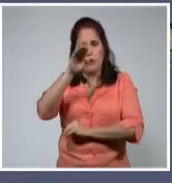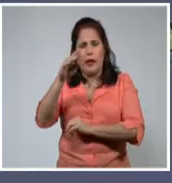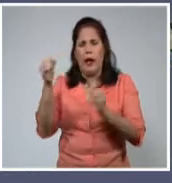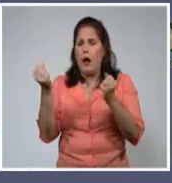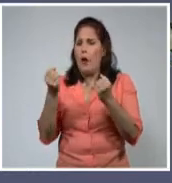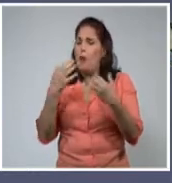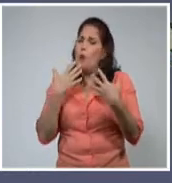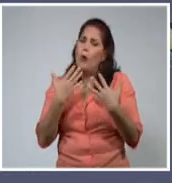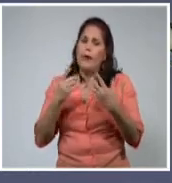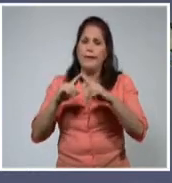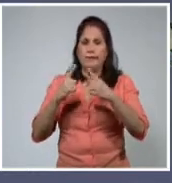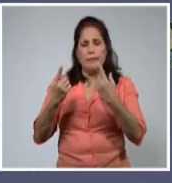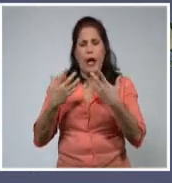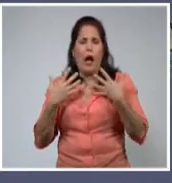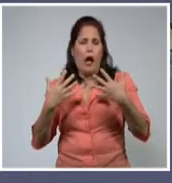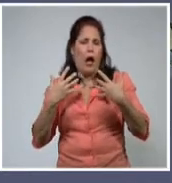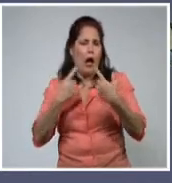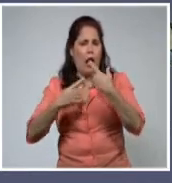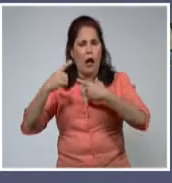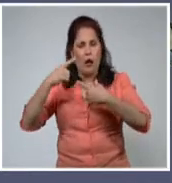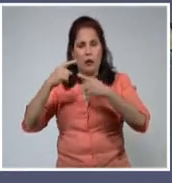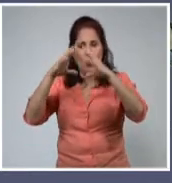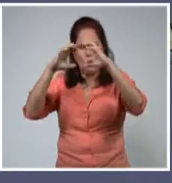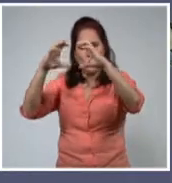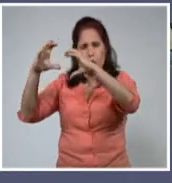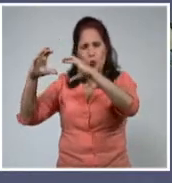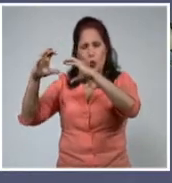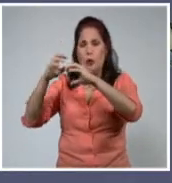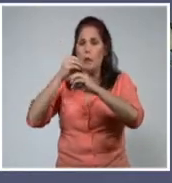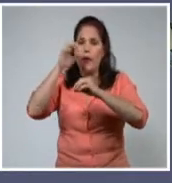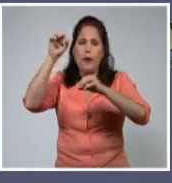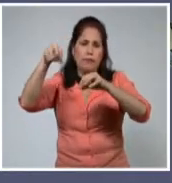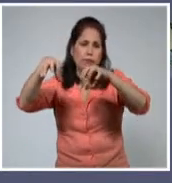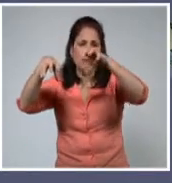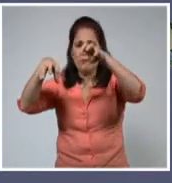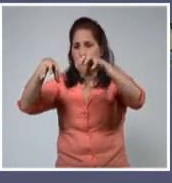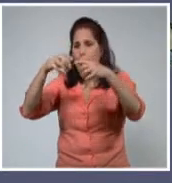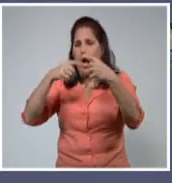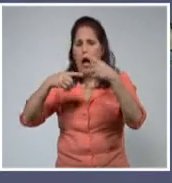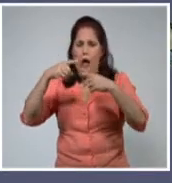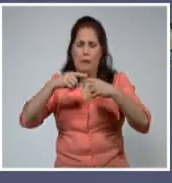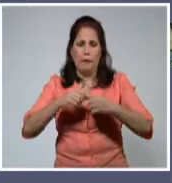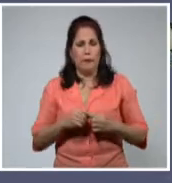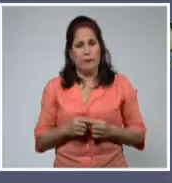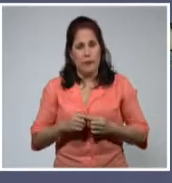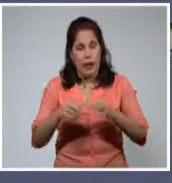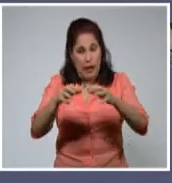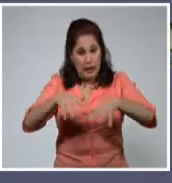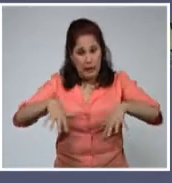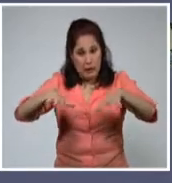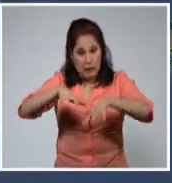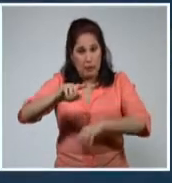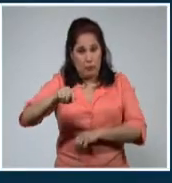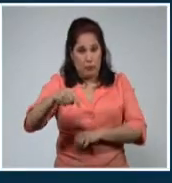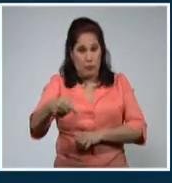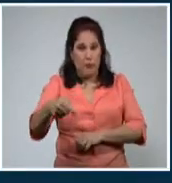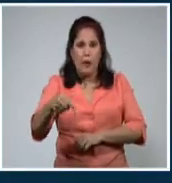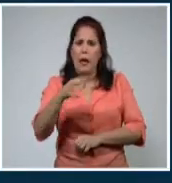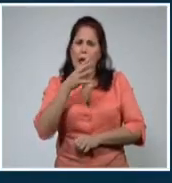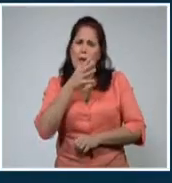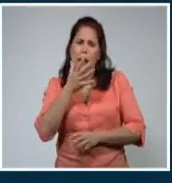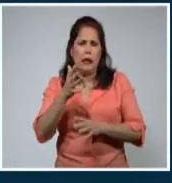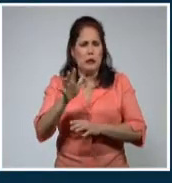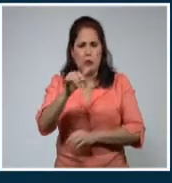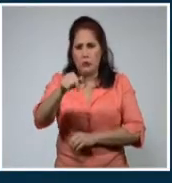del día, algunas pequeñas áreas de nubosidad donde puede ocurrir de manera muy aislada también algunas precipitaciones. La situación para el día de mañana va a tener muy poca variación,